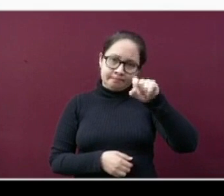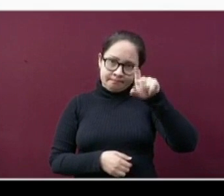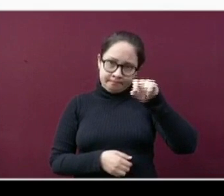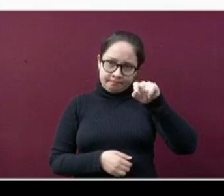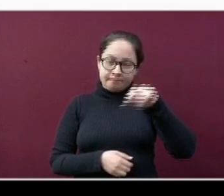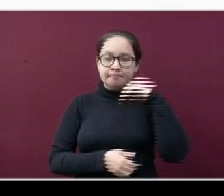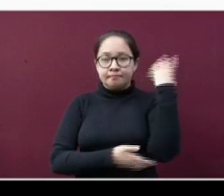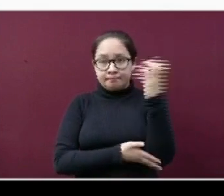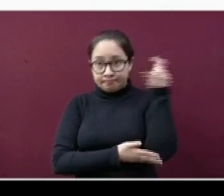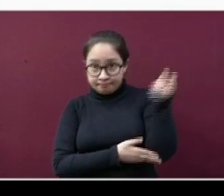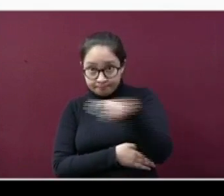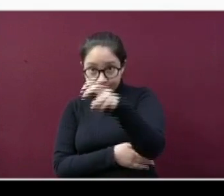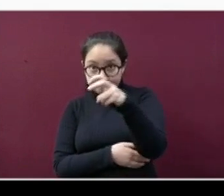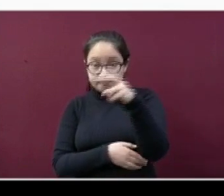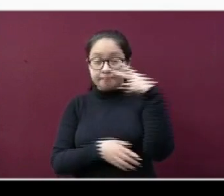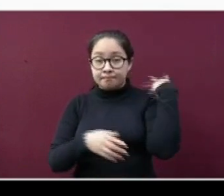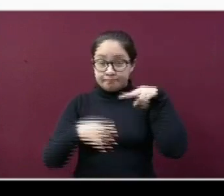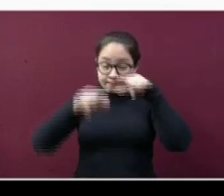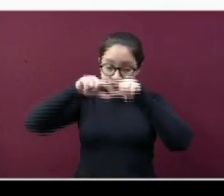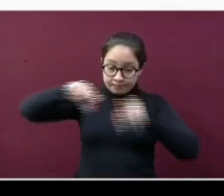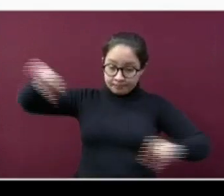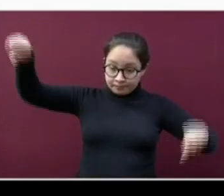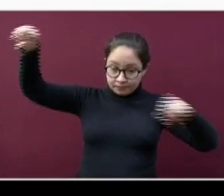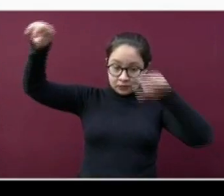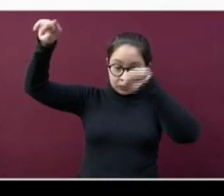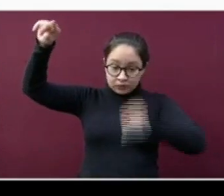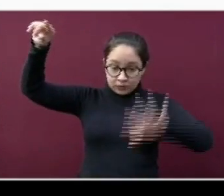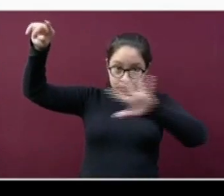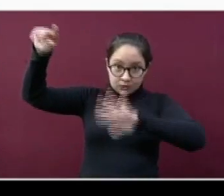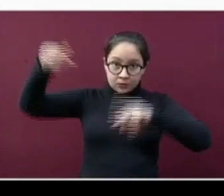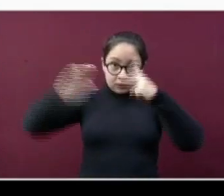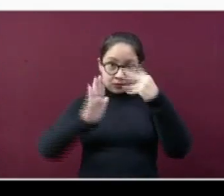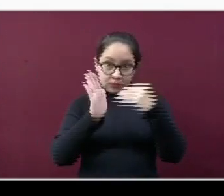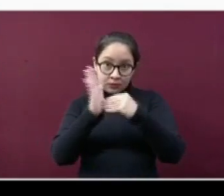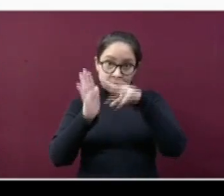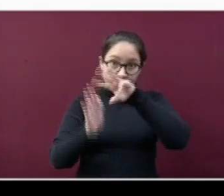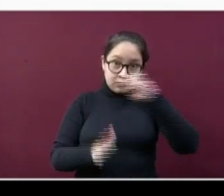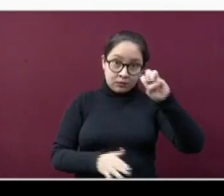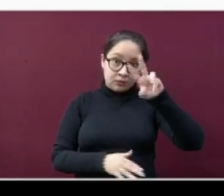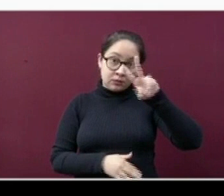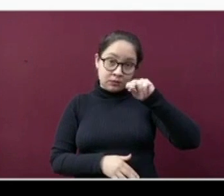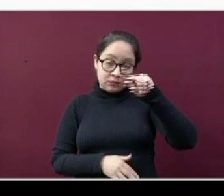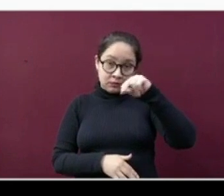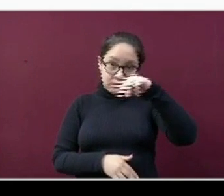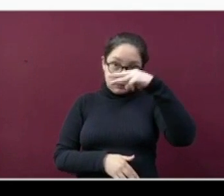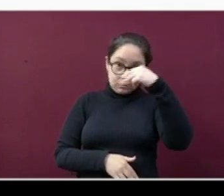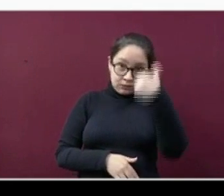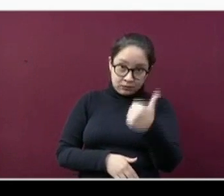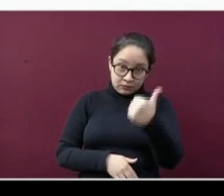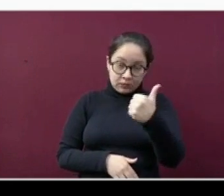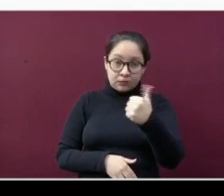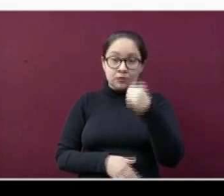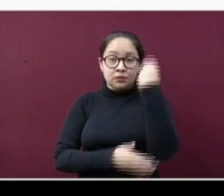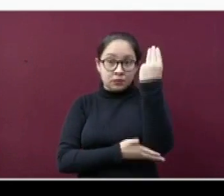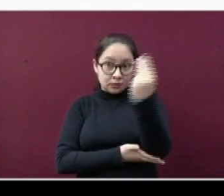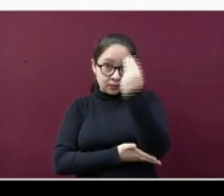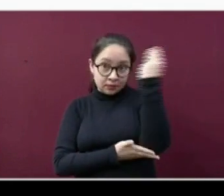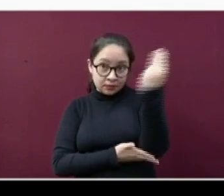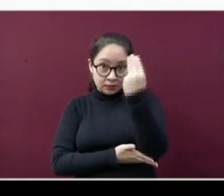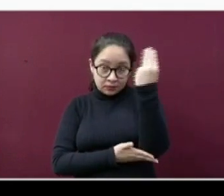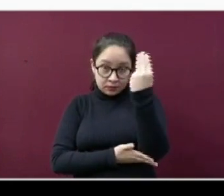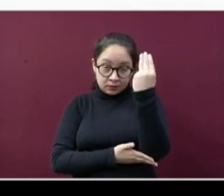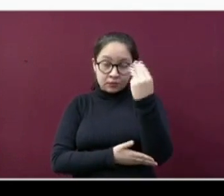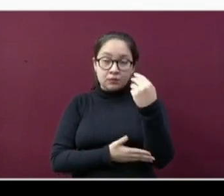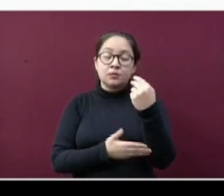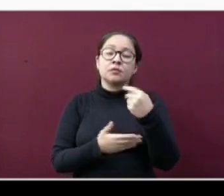Coatzacoalcos en la zona sur registra ya 2.386 casos positivos. Minatitlán le sigue